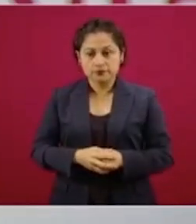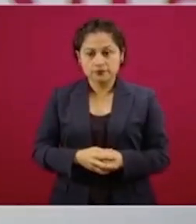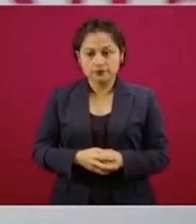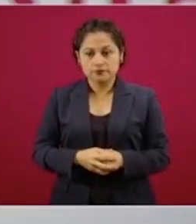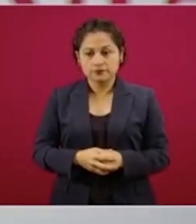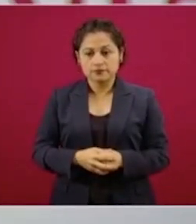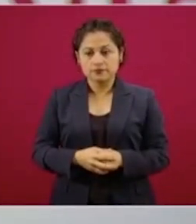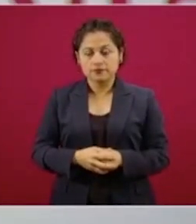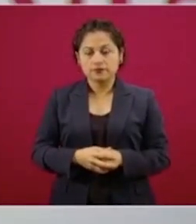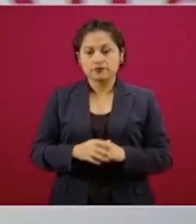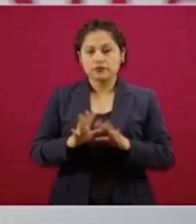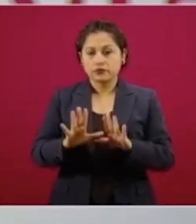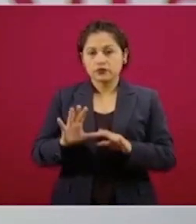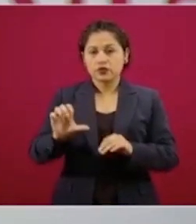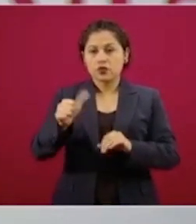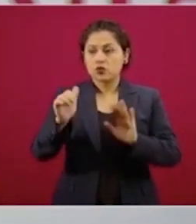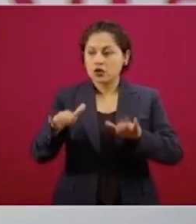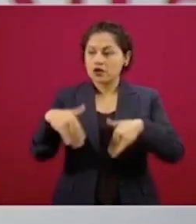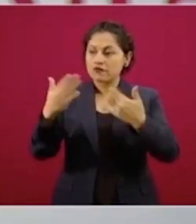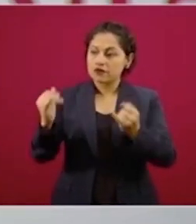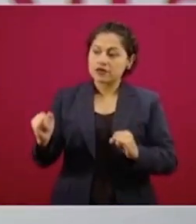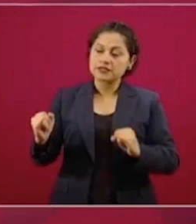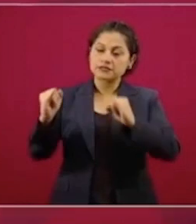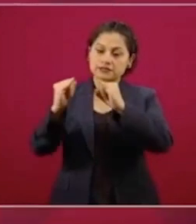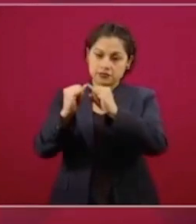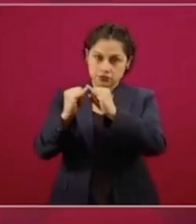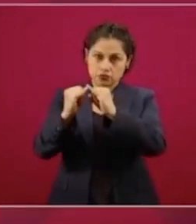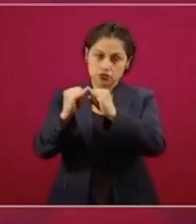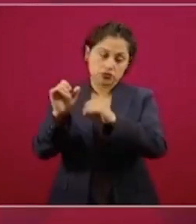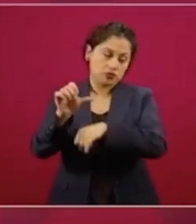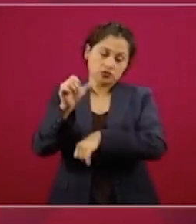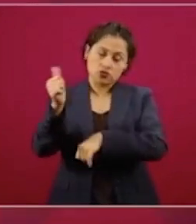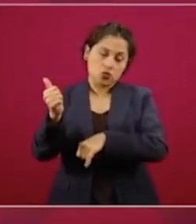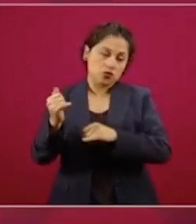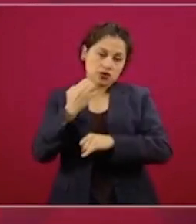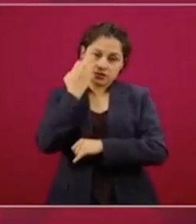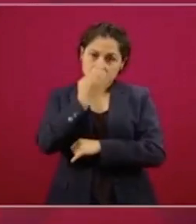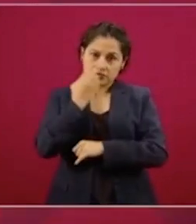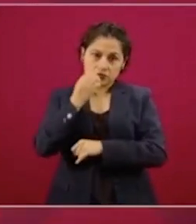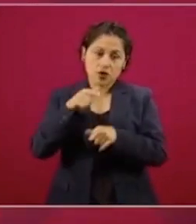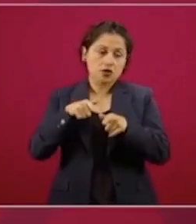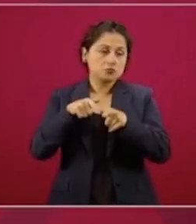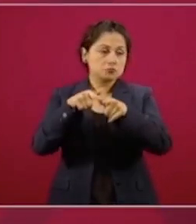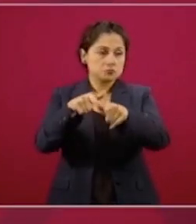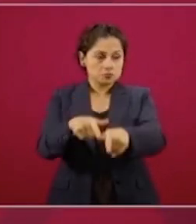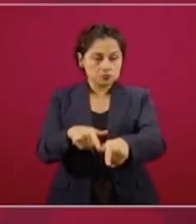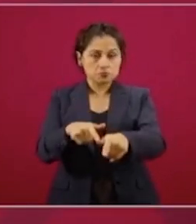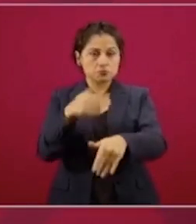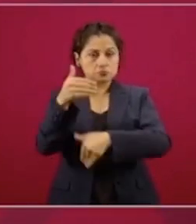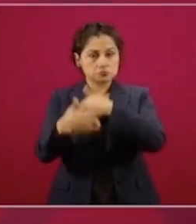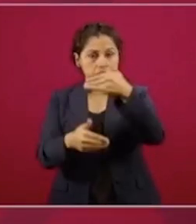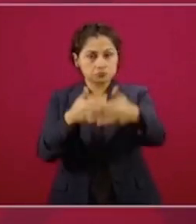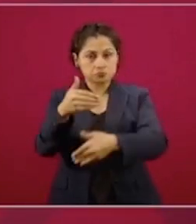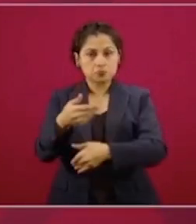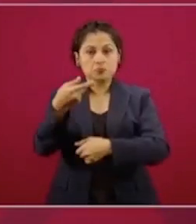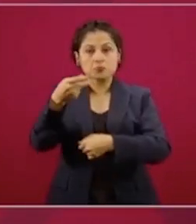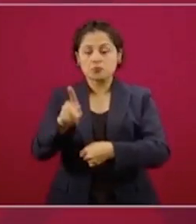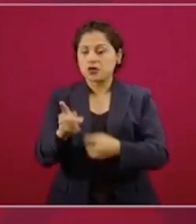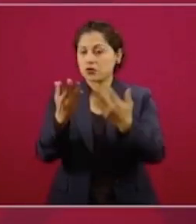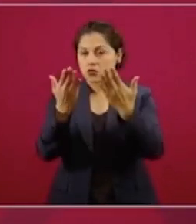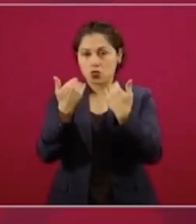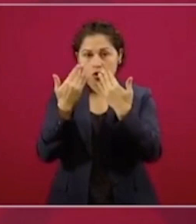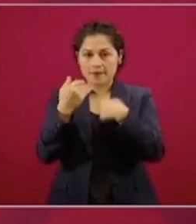En otras instituciones, digamos, siguieron con su programa académico, sin las medidas de protección